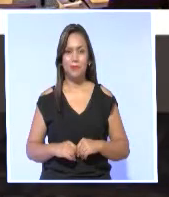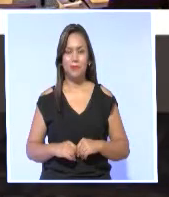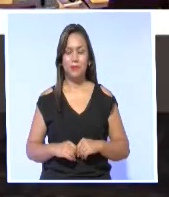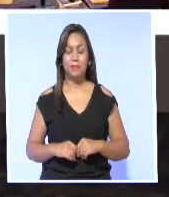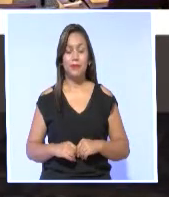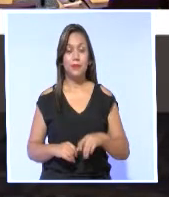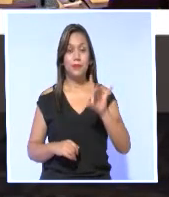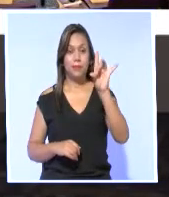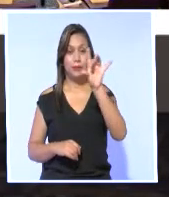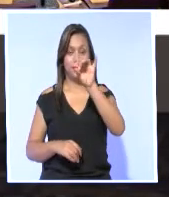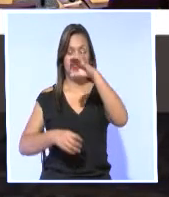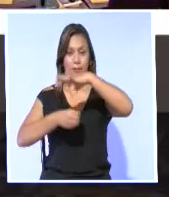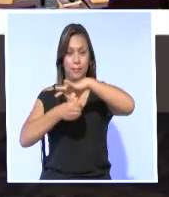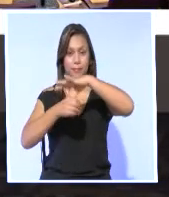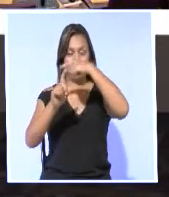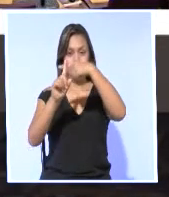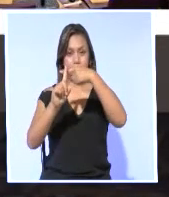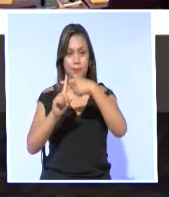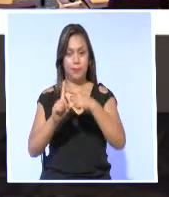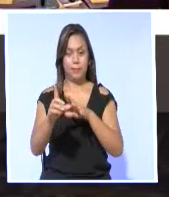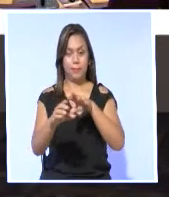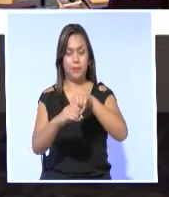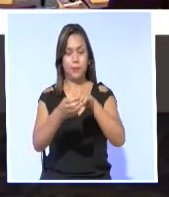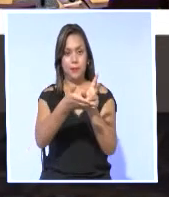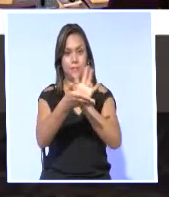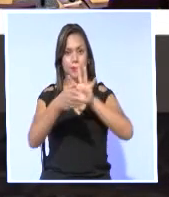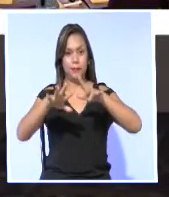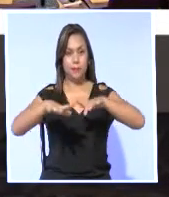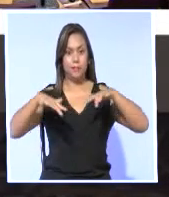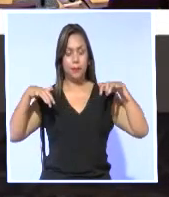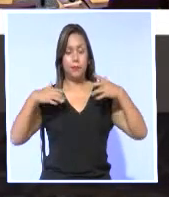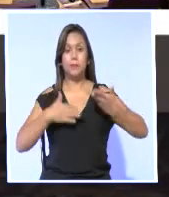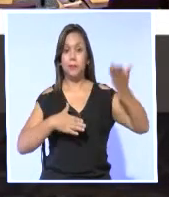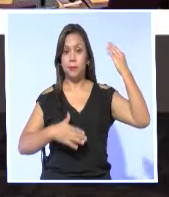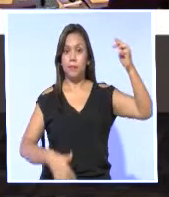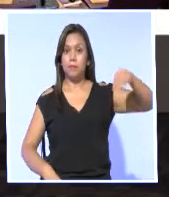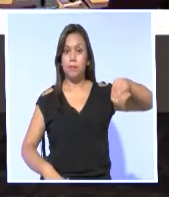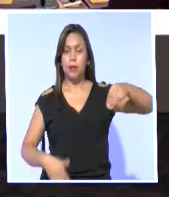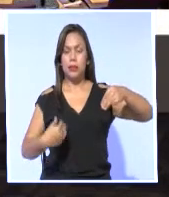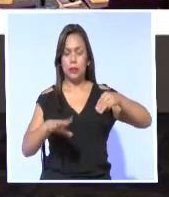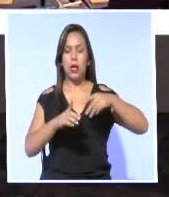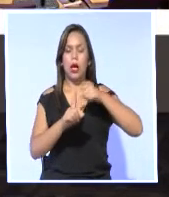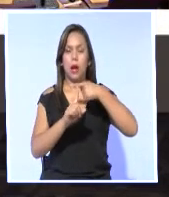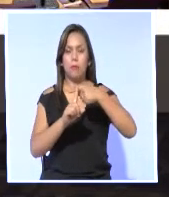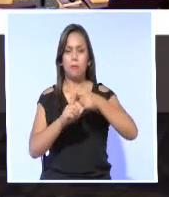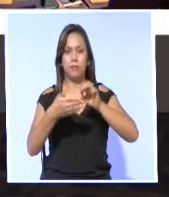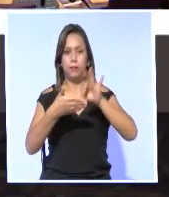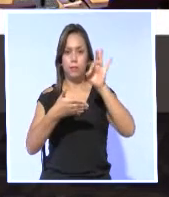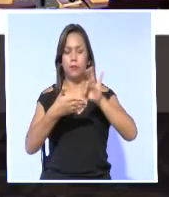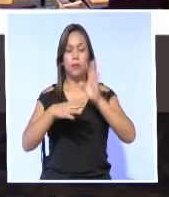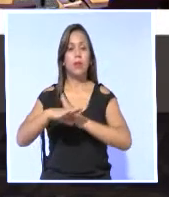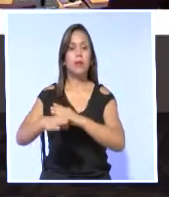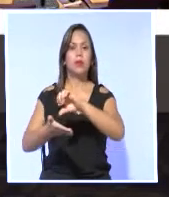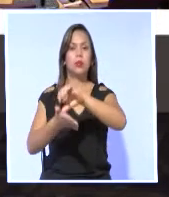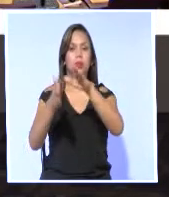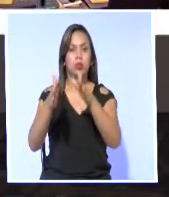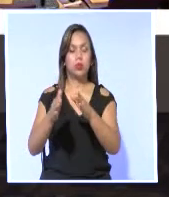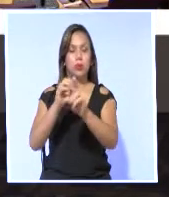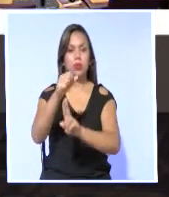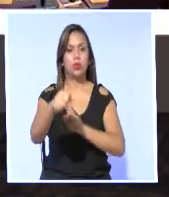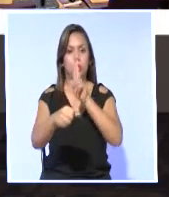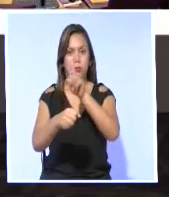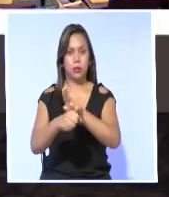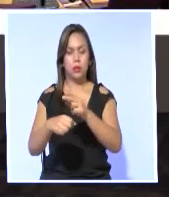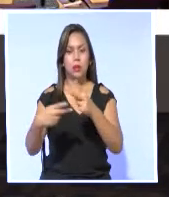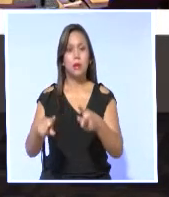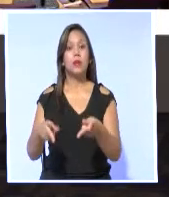Con 80 votos afirmativos, el Pleno de la Asamblea aprobó el pasado martes una resolución por la defensa de la ciudadanía universal y en